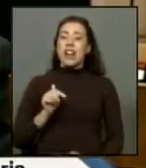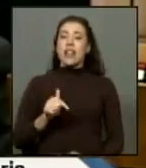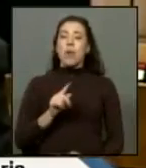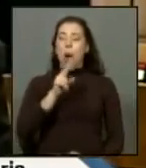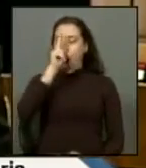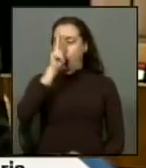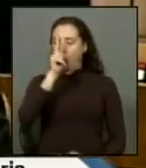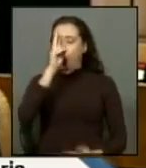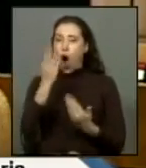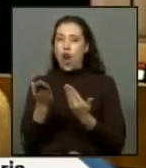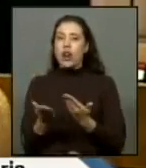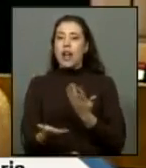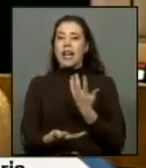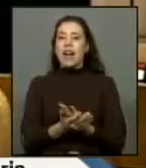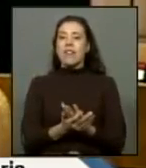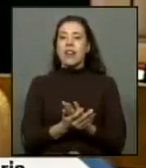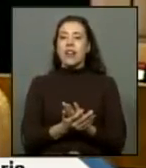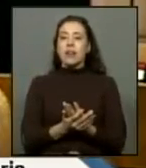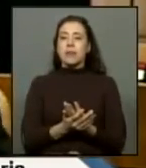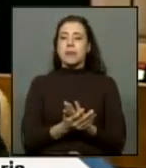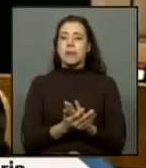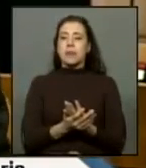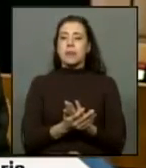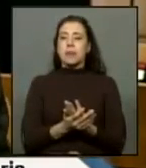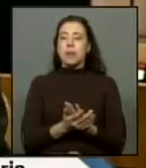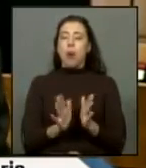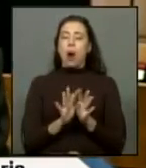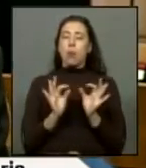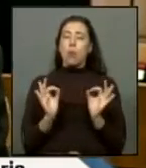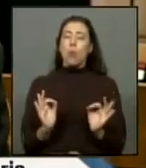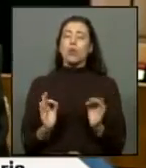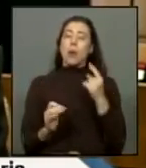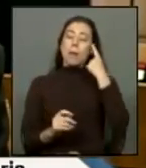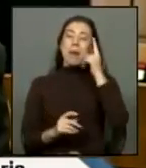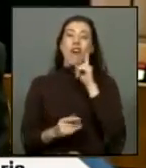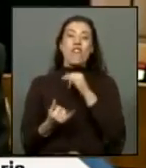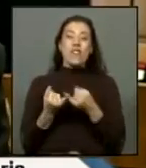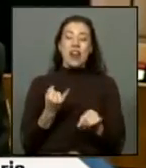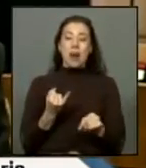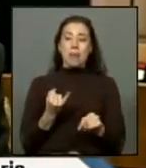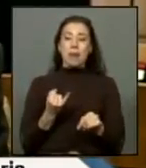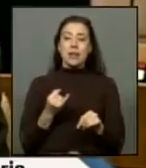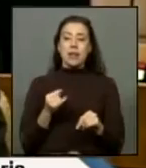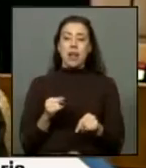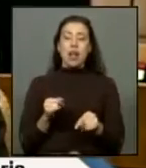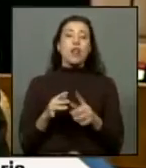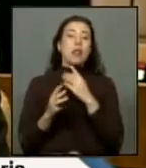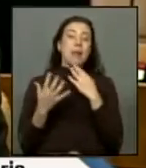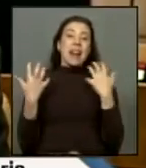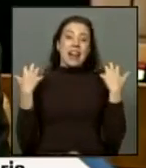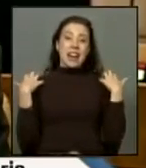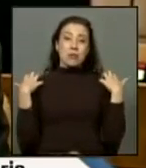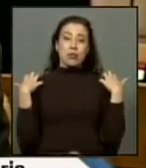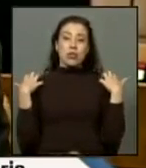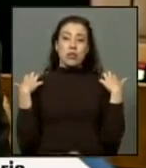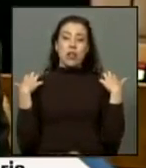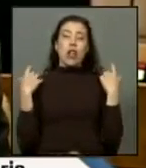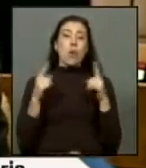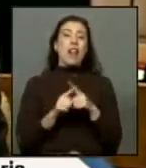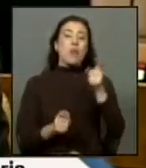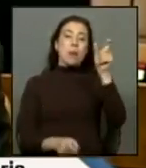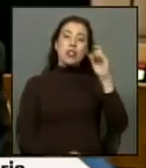honran que dicen que tener mucha compostura pero que realmente hoy día han sido tan responsables como el militar que